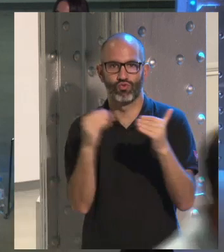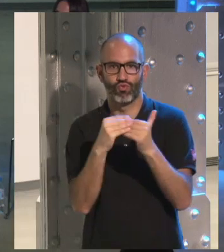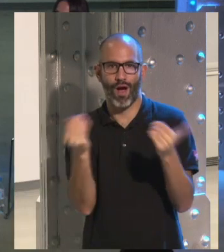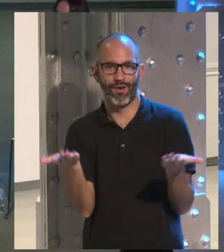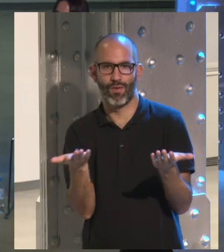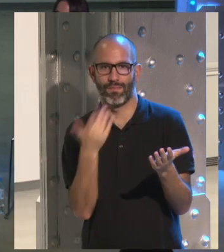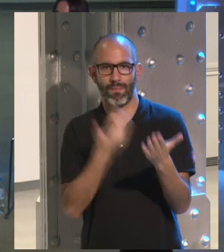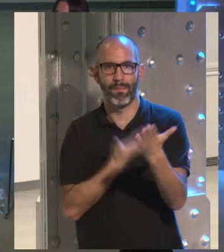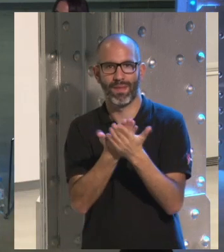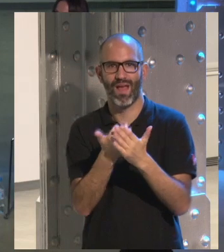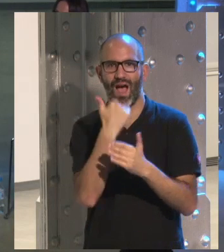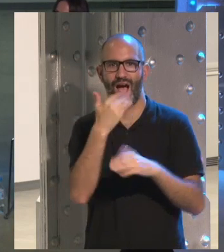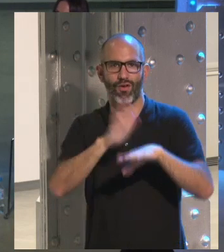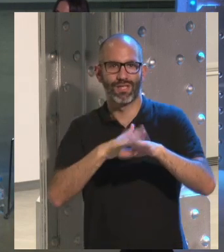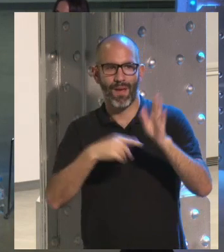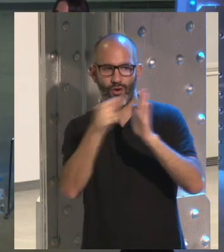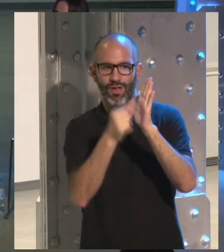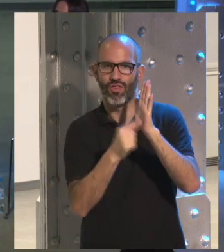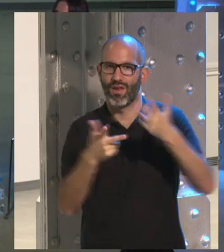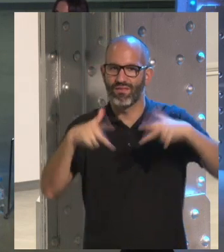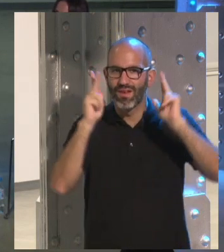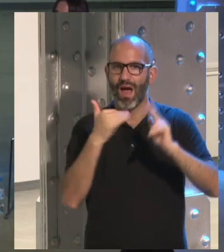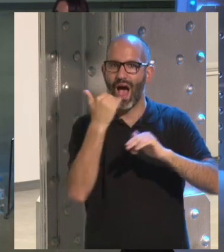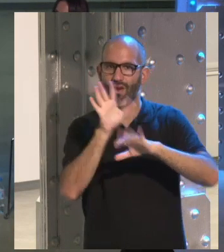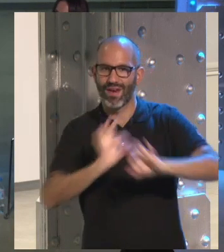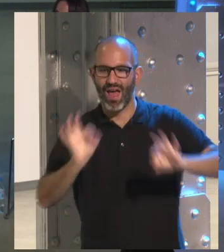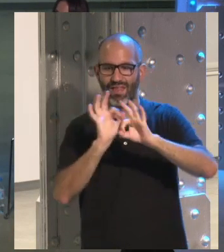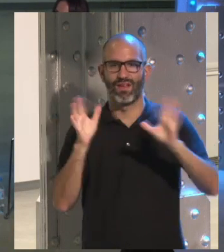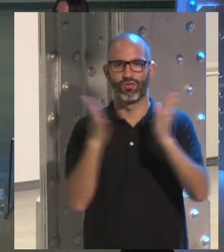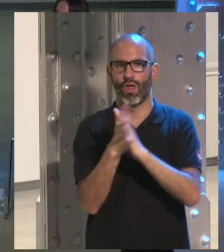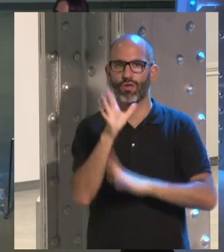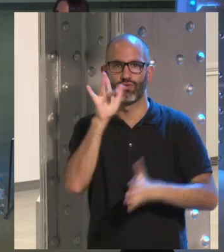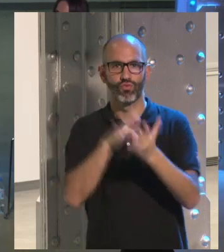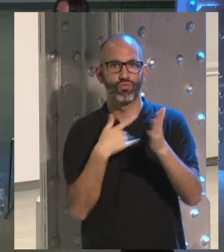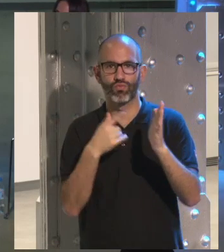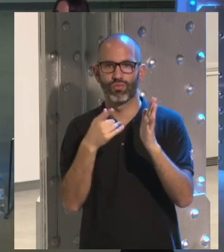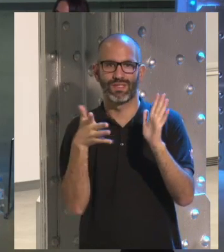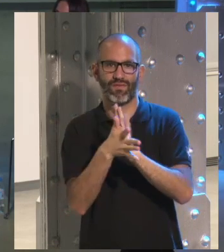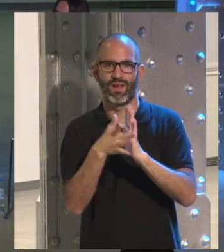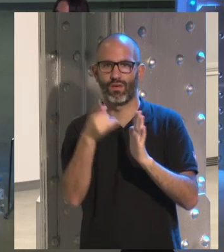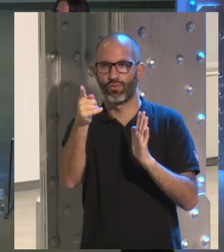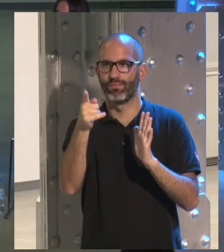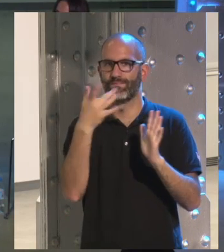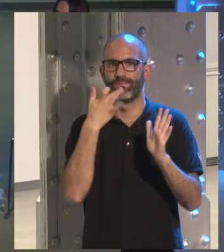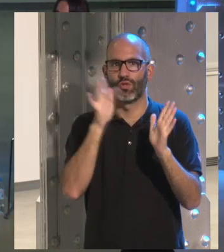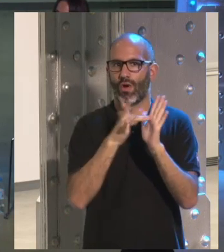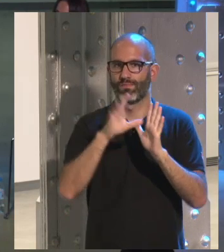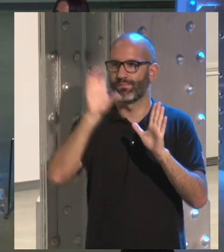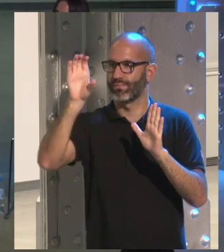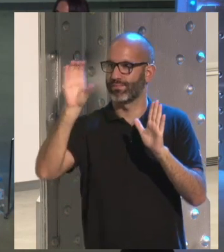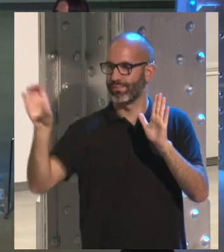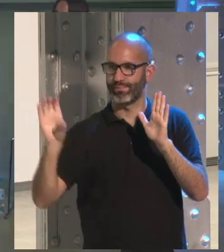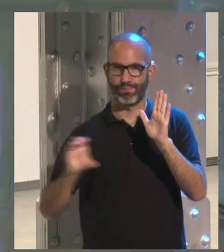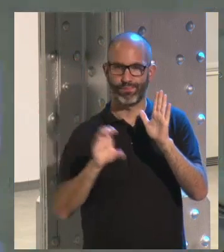unas condiciones user-friendly, no se lo expliques, no. Tú haces tu tochazo, lo colocas ahí, le pones los tics que le tengas que poner